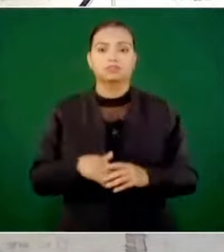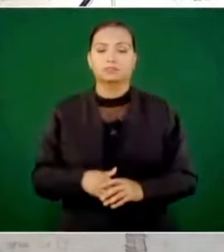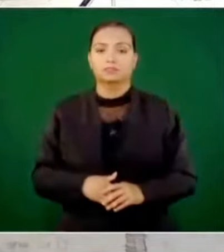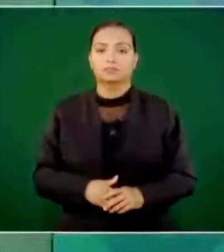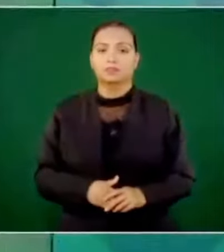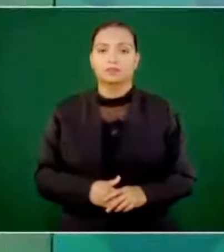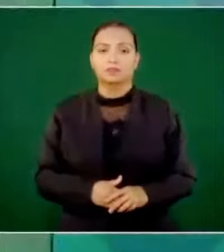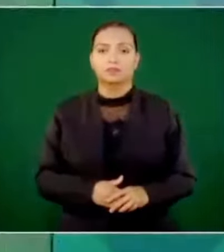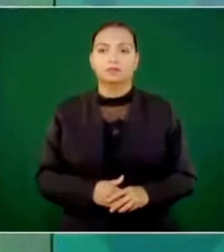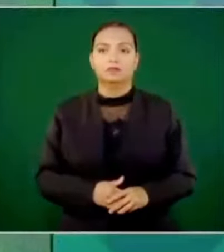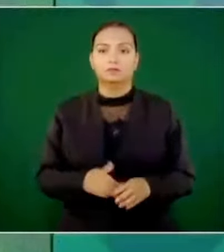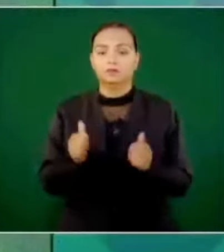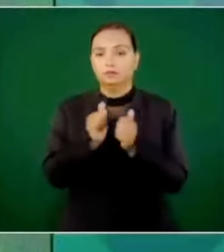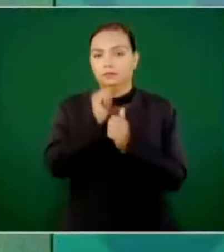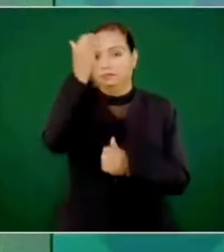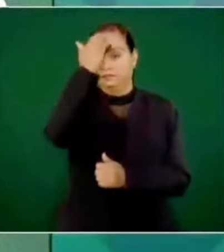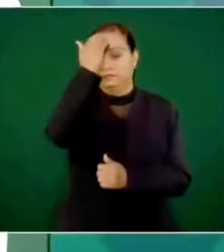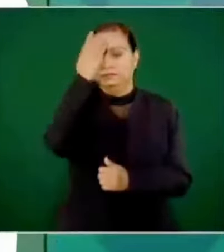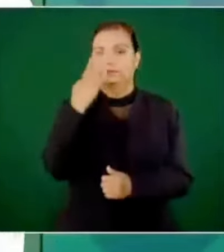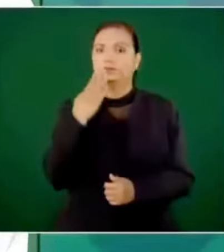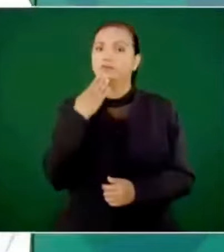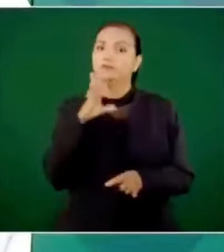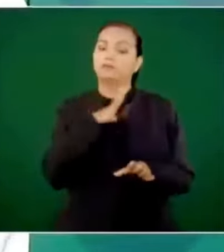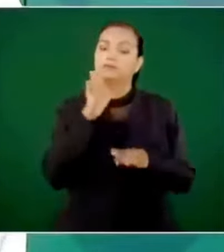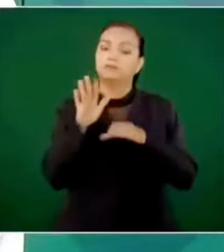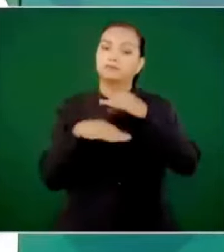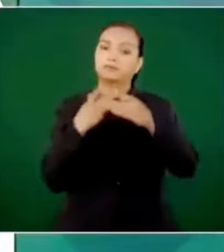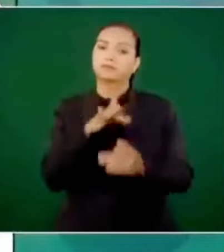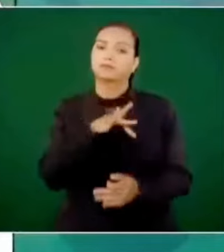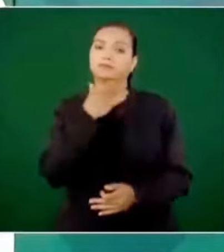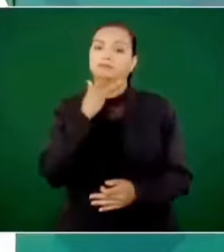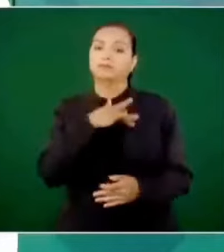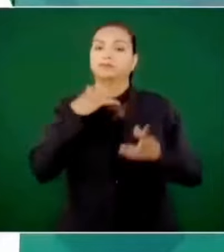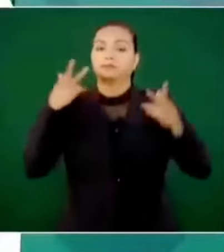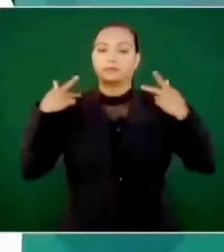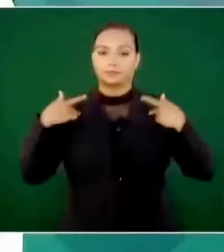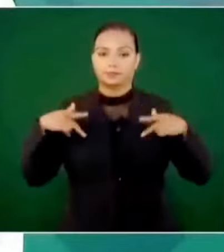y que conocía muy bien los sentimientos de la gente,